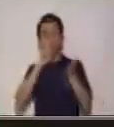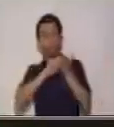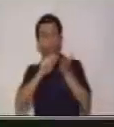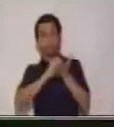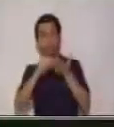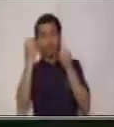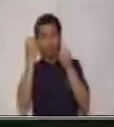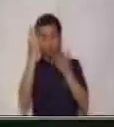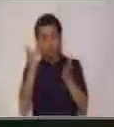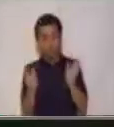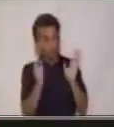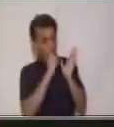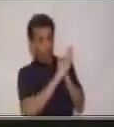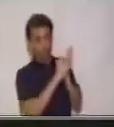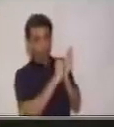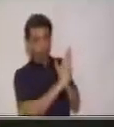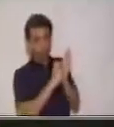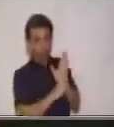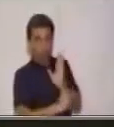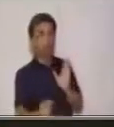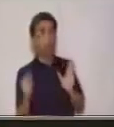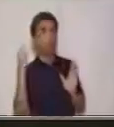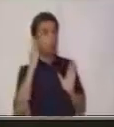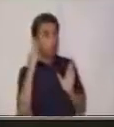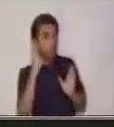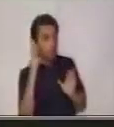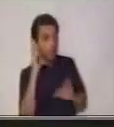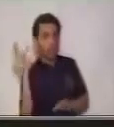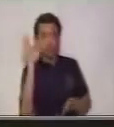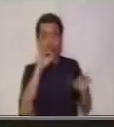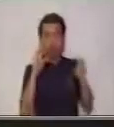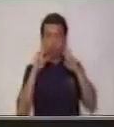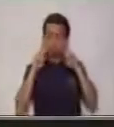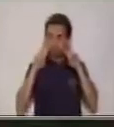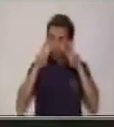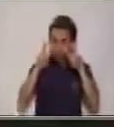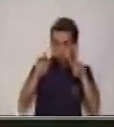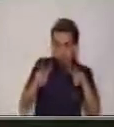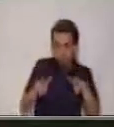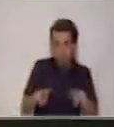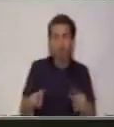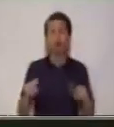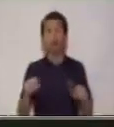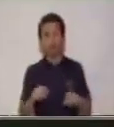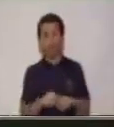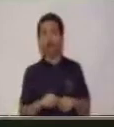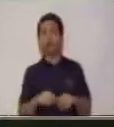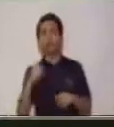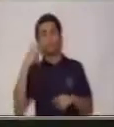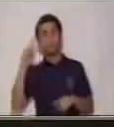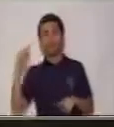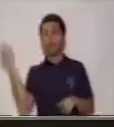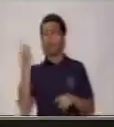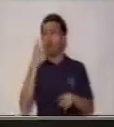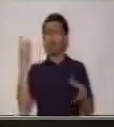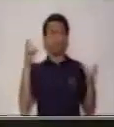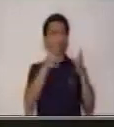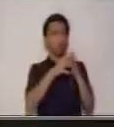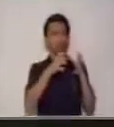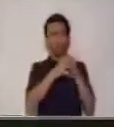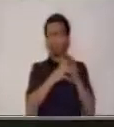o visuales. Esto es para abarcar todos los grupos sociales. Si